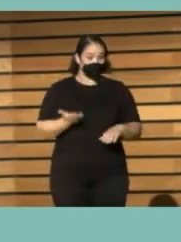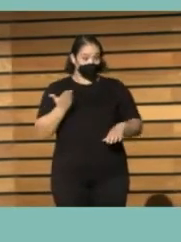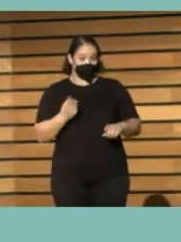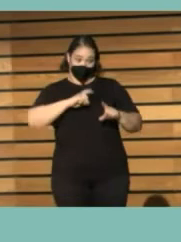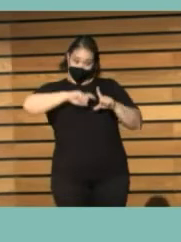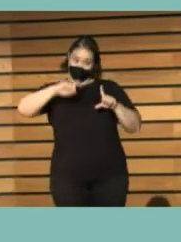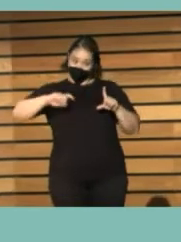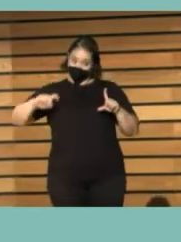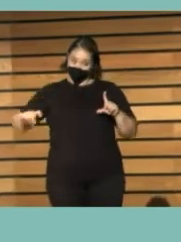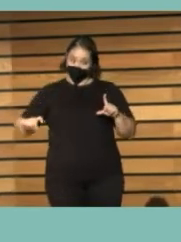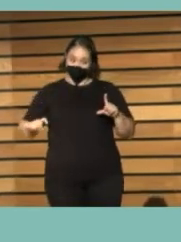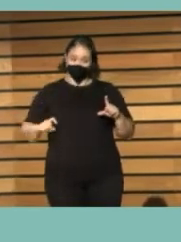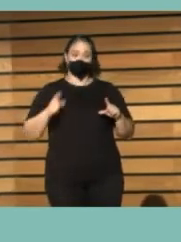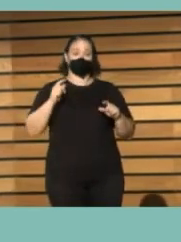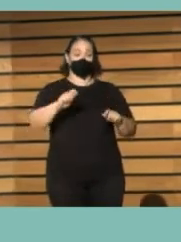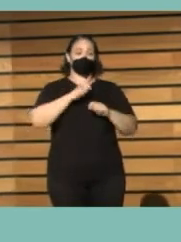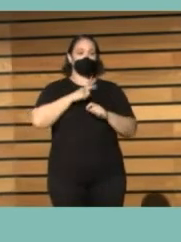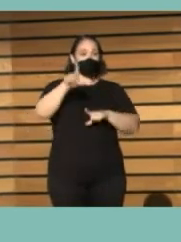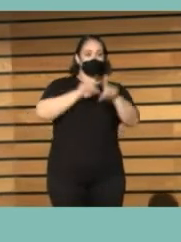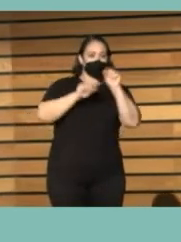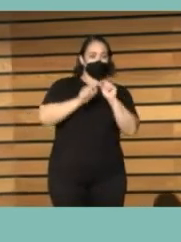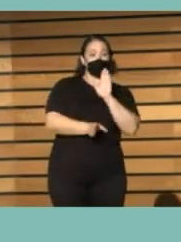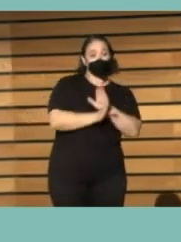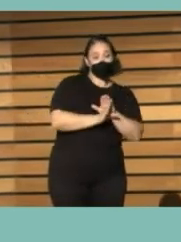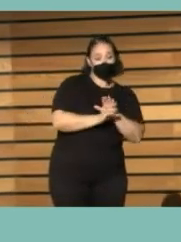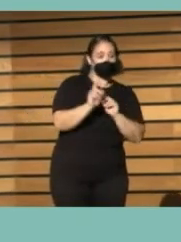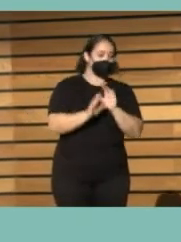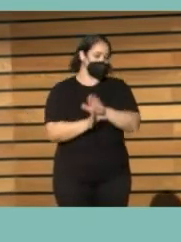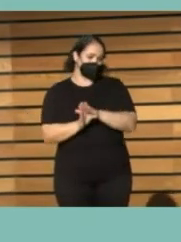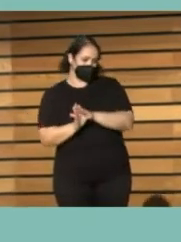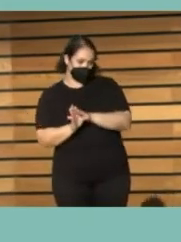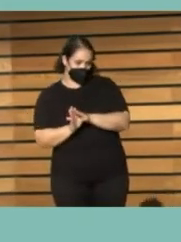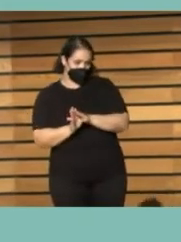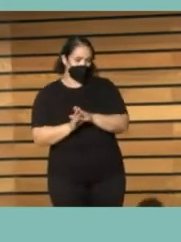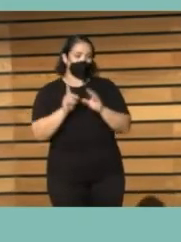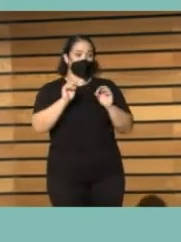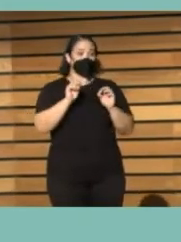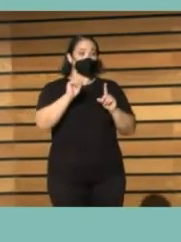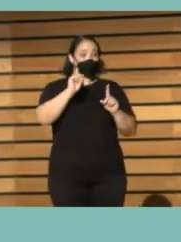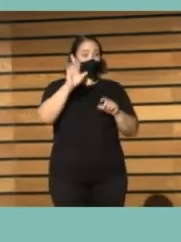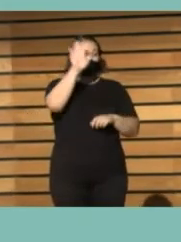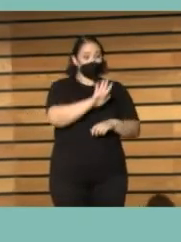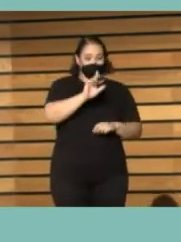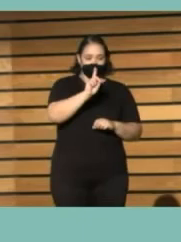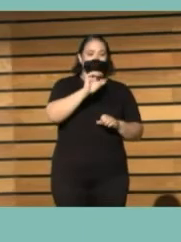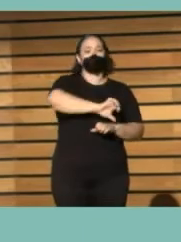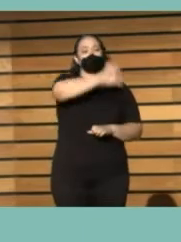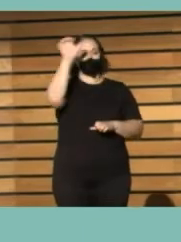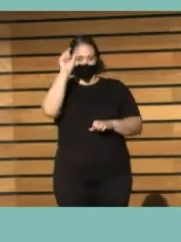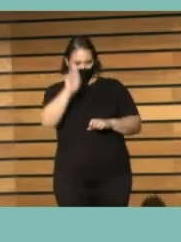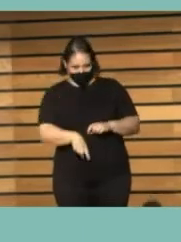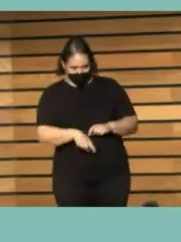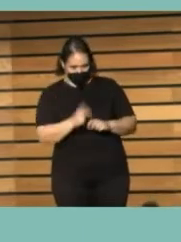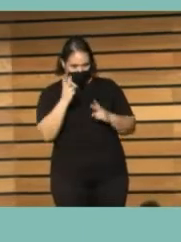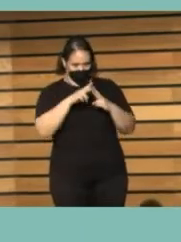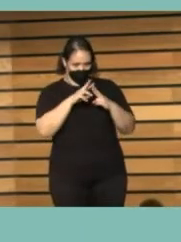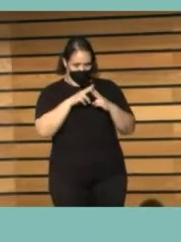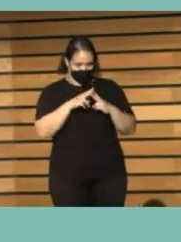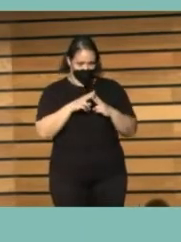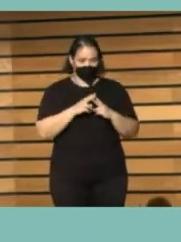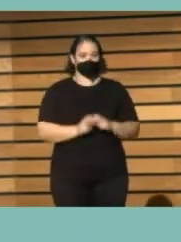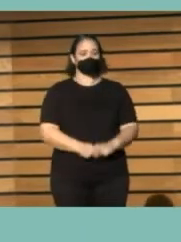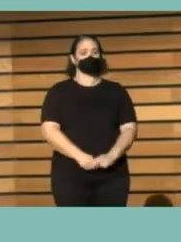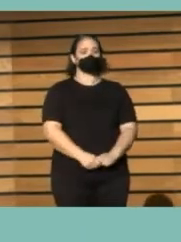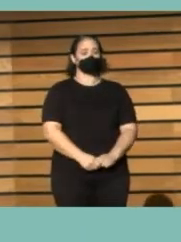y sirven para la toma de decisiones, por ejemplo, a nivel nacional y a nivel europeo. Ahora han servido para el reparto de los fondos Next Generation,